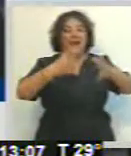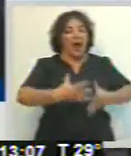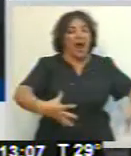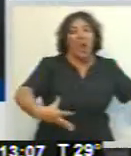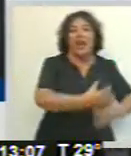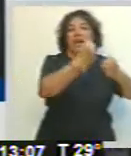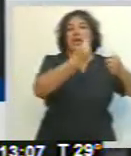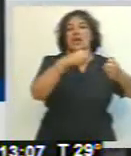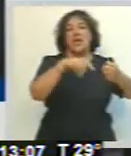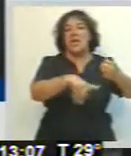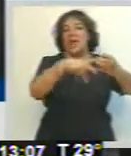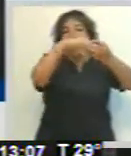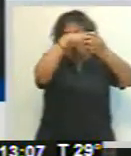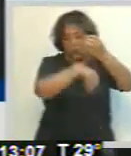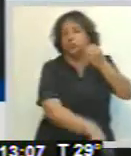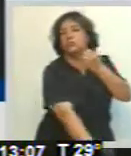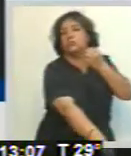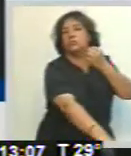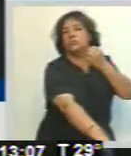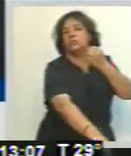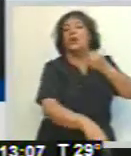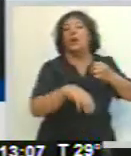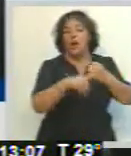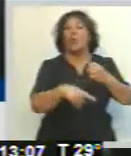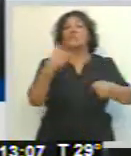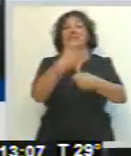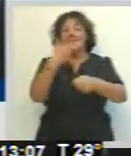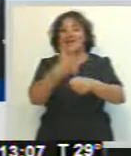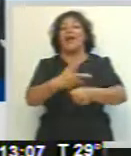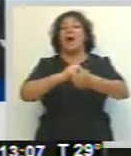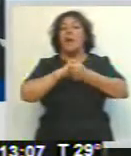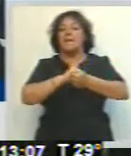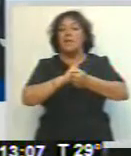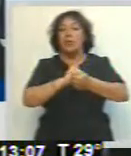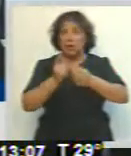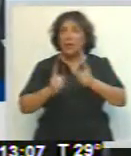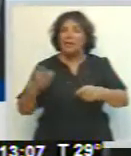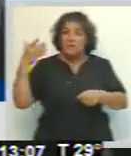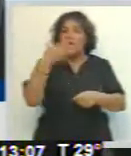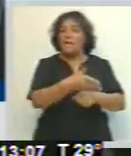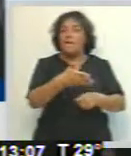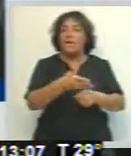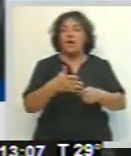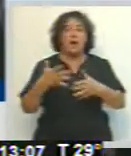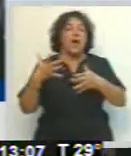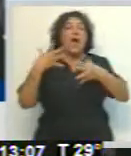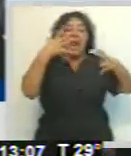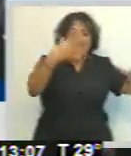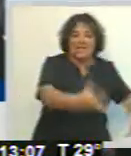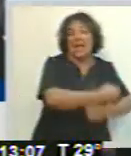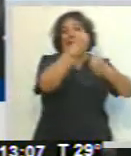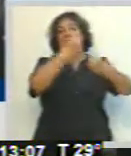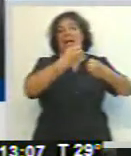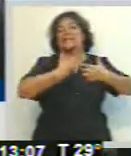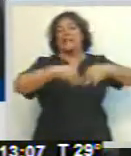desapareció del cauce de agua, por lo que interviene un tercer amigo, que había asistido también al lugar, interviene, logra rescatarla